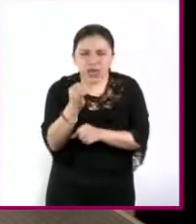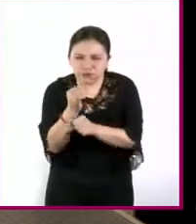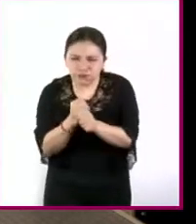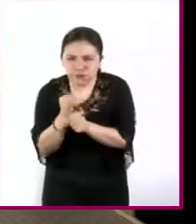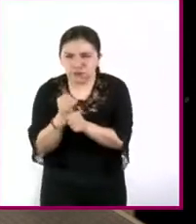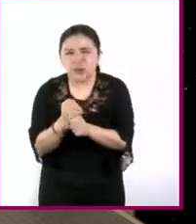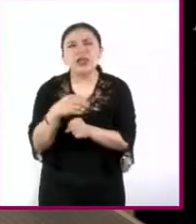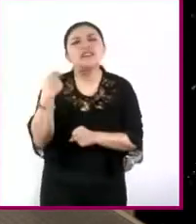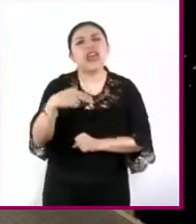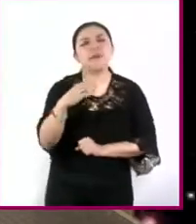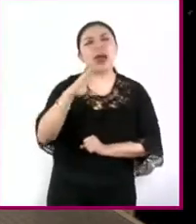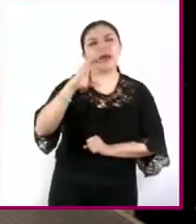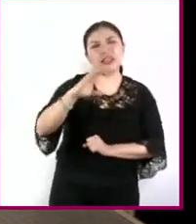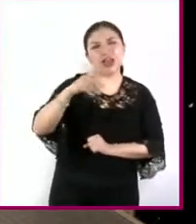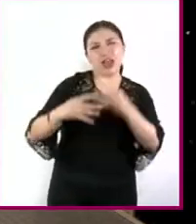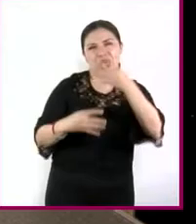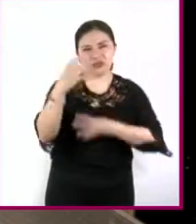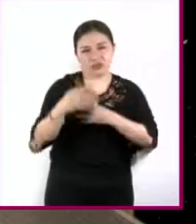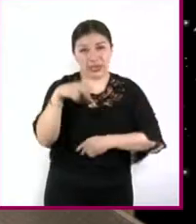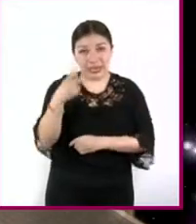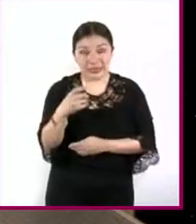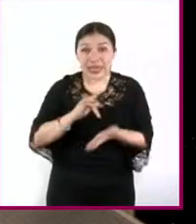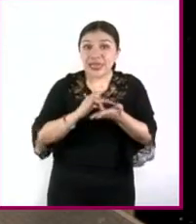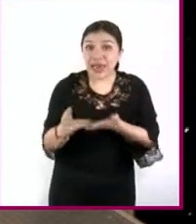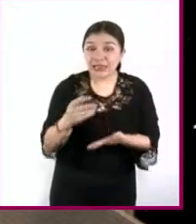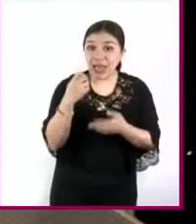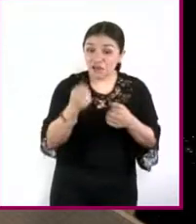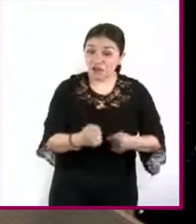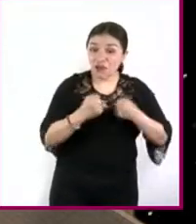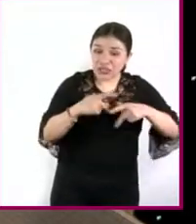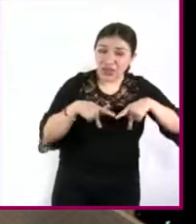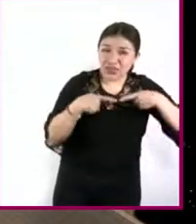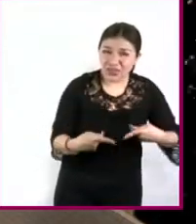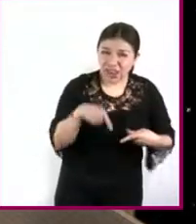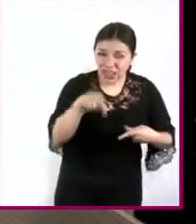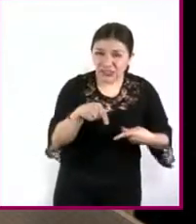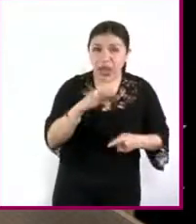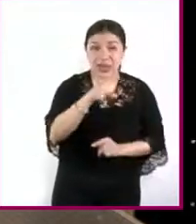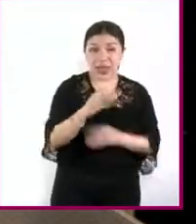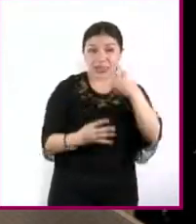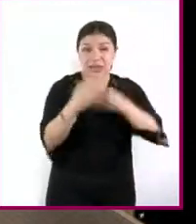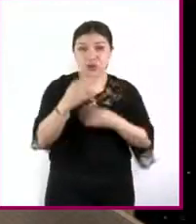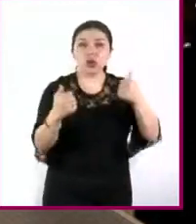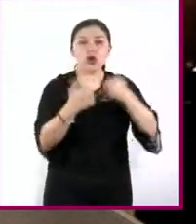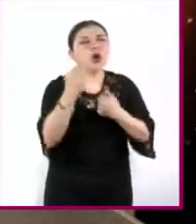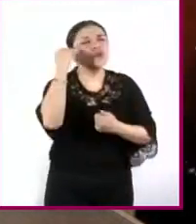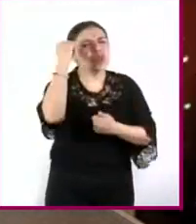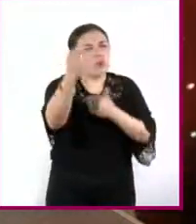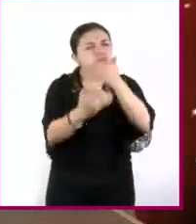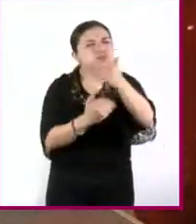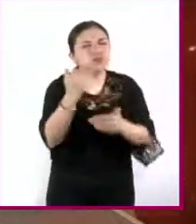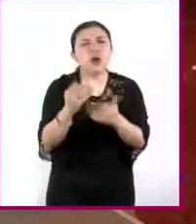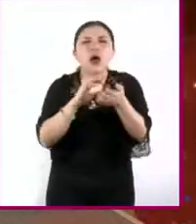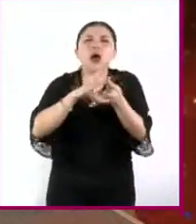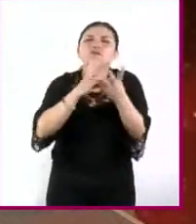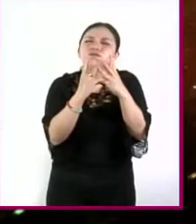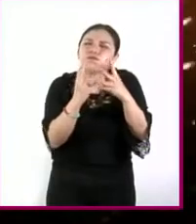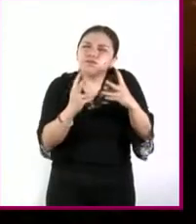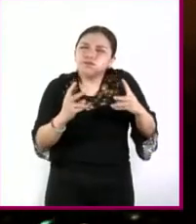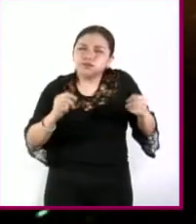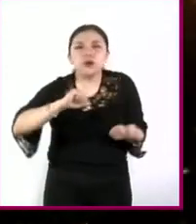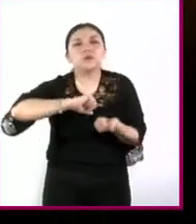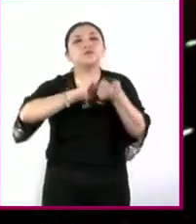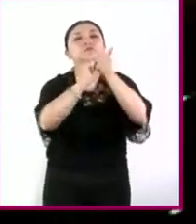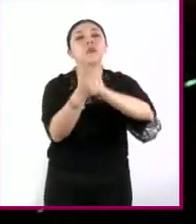carbono 14 gracias a la fuerza débil el carbono 14 con el tiempo se descompone y se convierte en